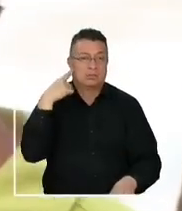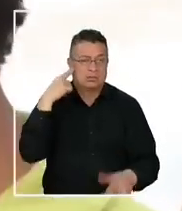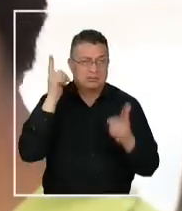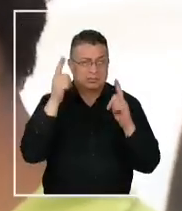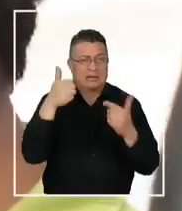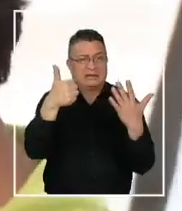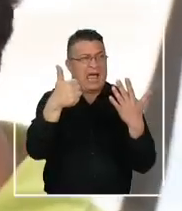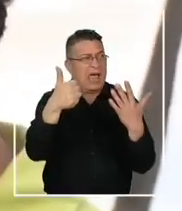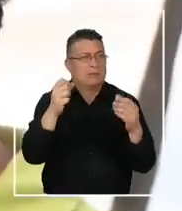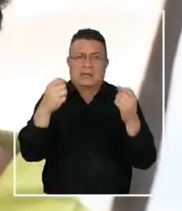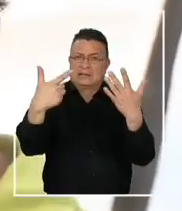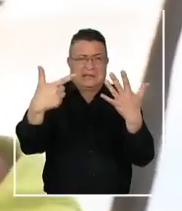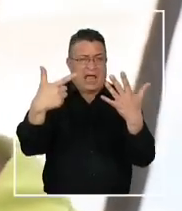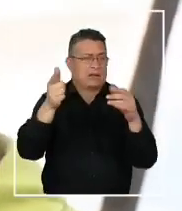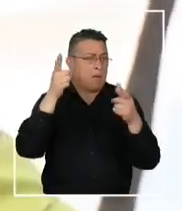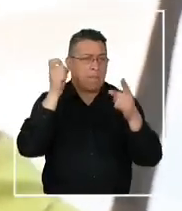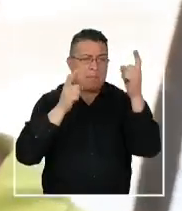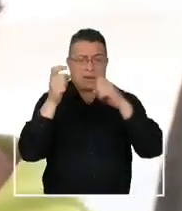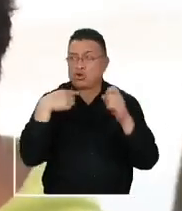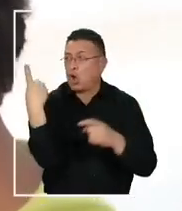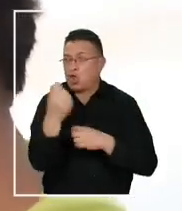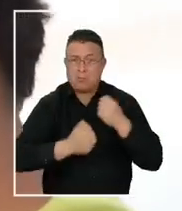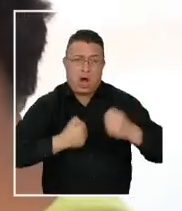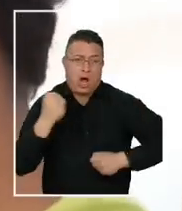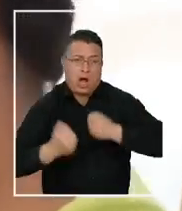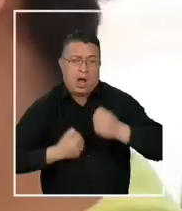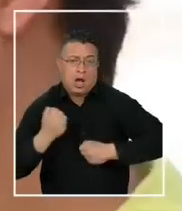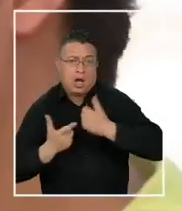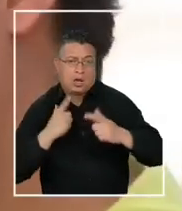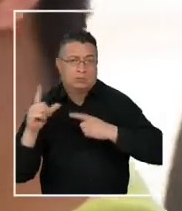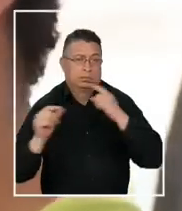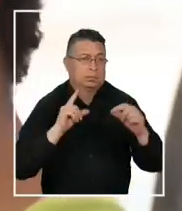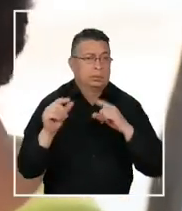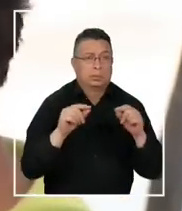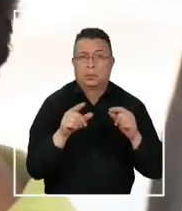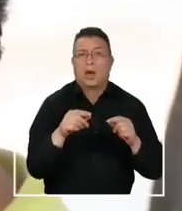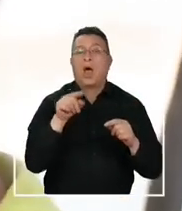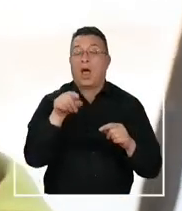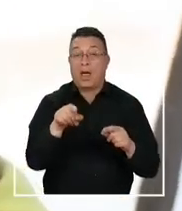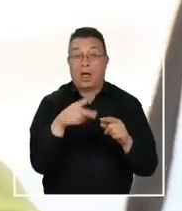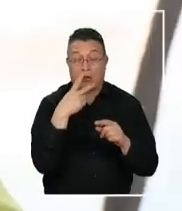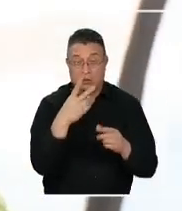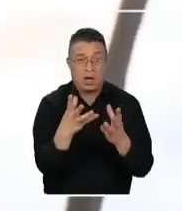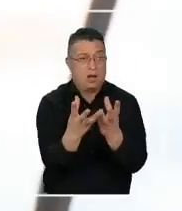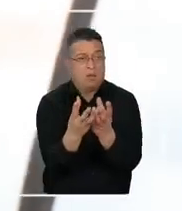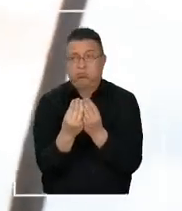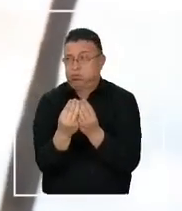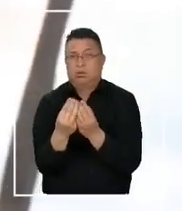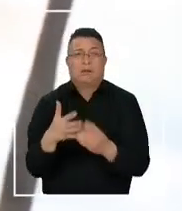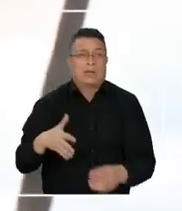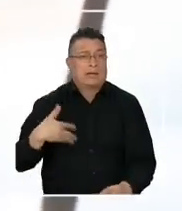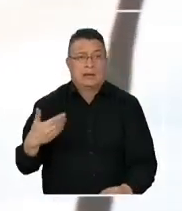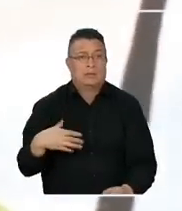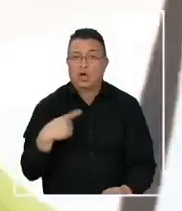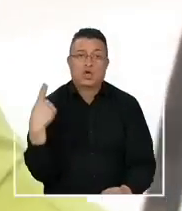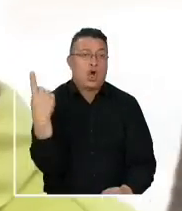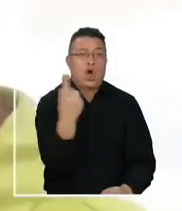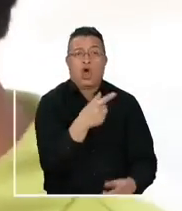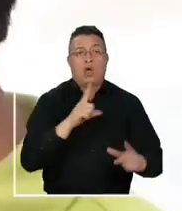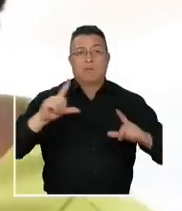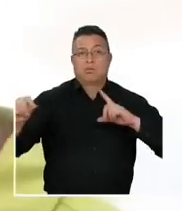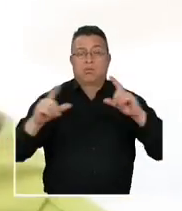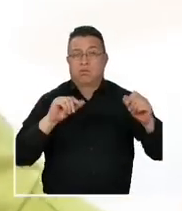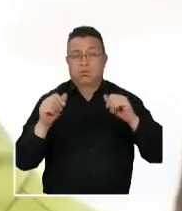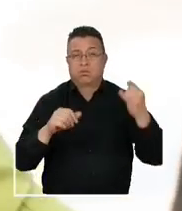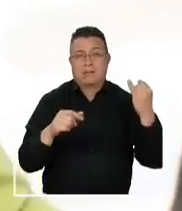seis o siete disparos. Todos comenzaron a correr. Desafortunadamente, cuando eso ocurrió estaba lleno de gente. Todos comenzaron a correr